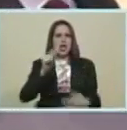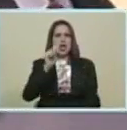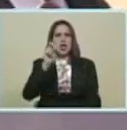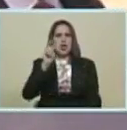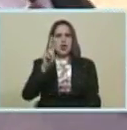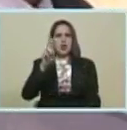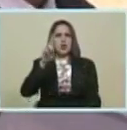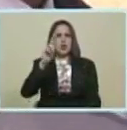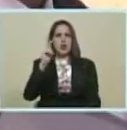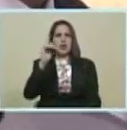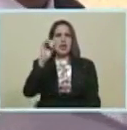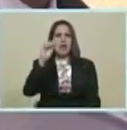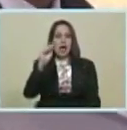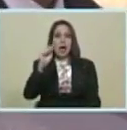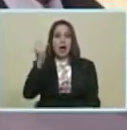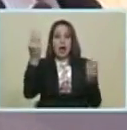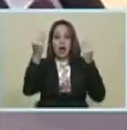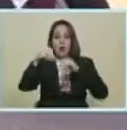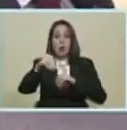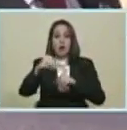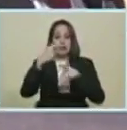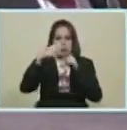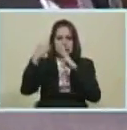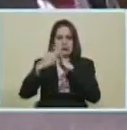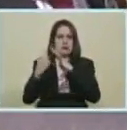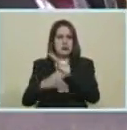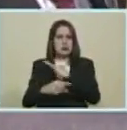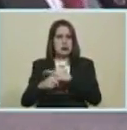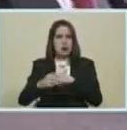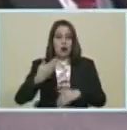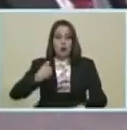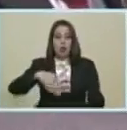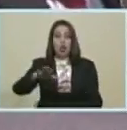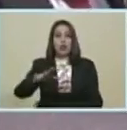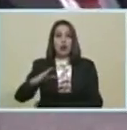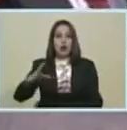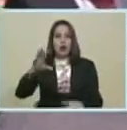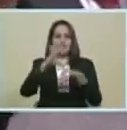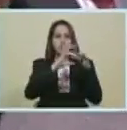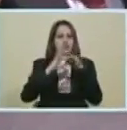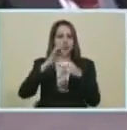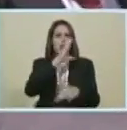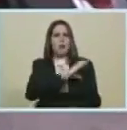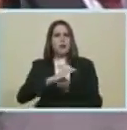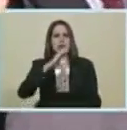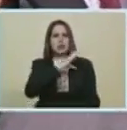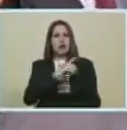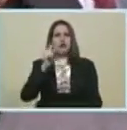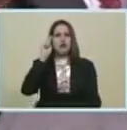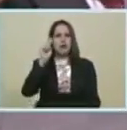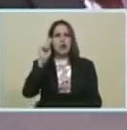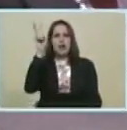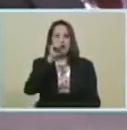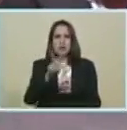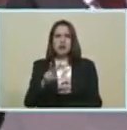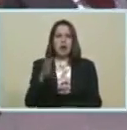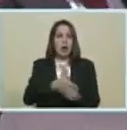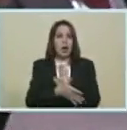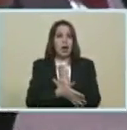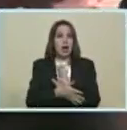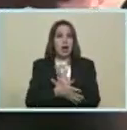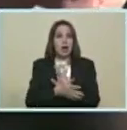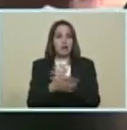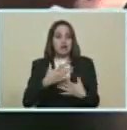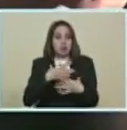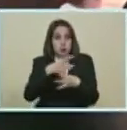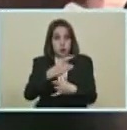ratificado El conjunto De acuerdos Y la realización Muy pronto De la comisión Mixta Turquía Venezuela Muy pronto Mucho